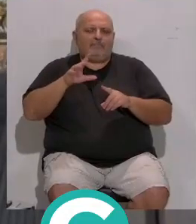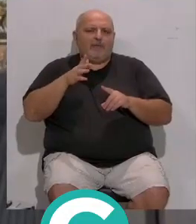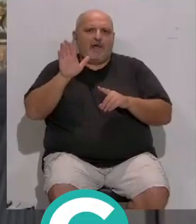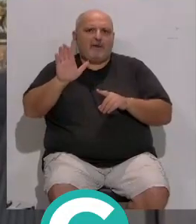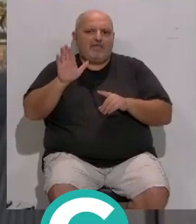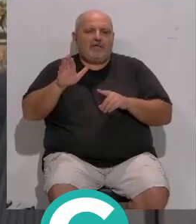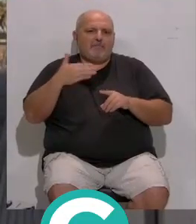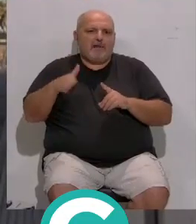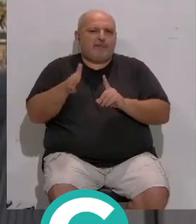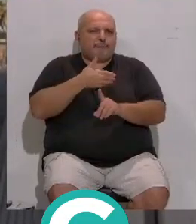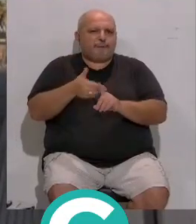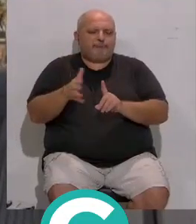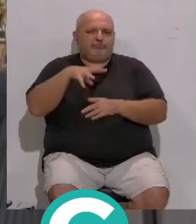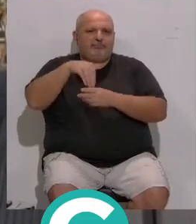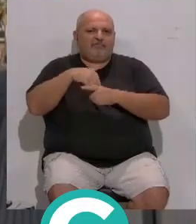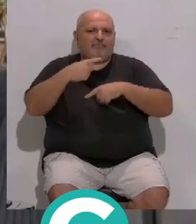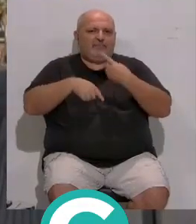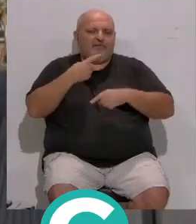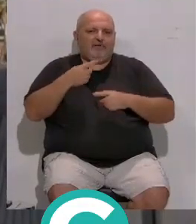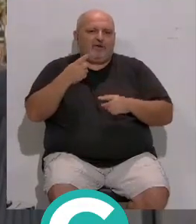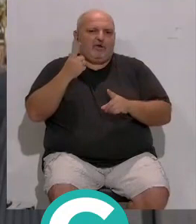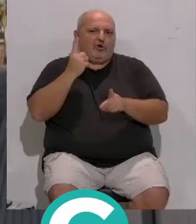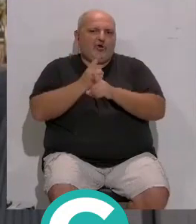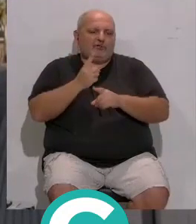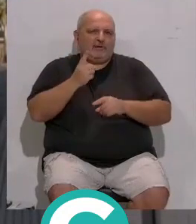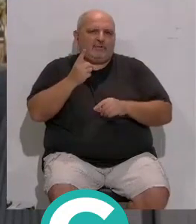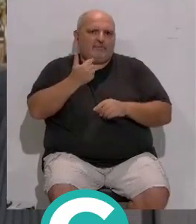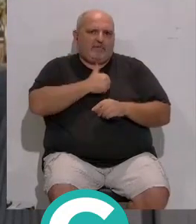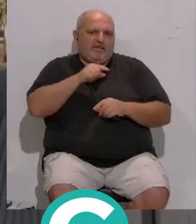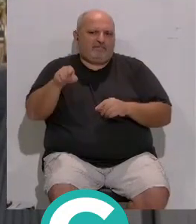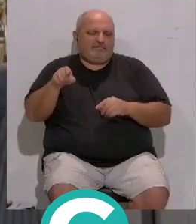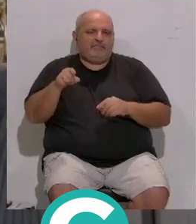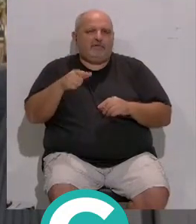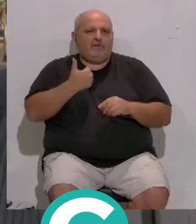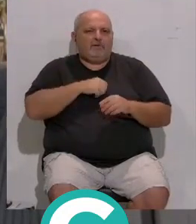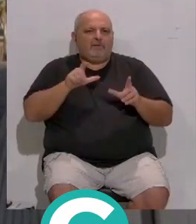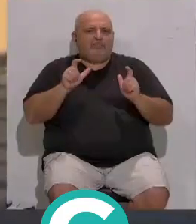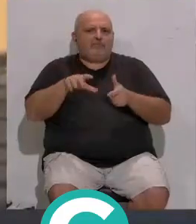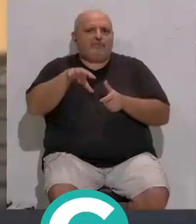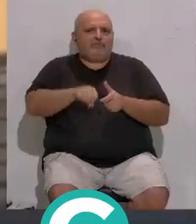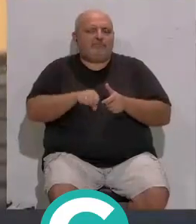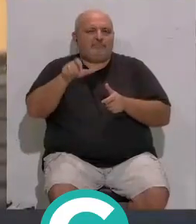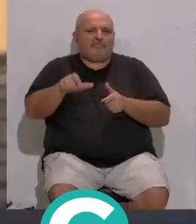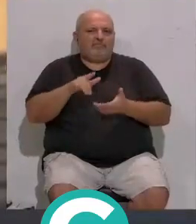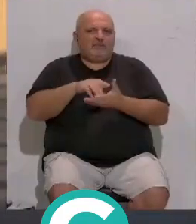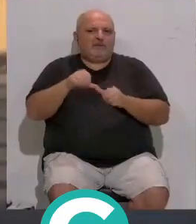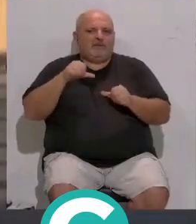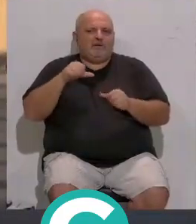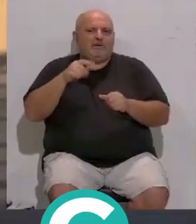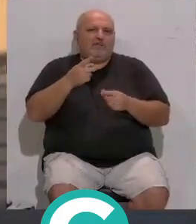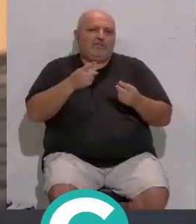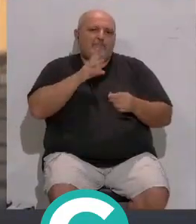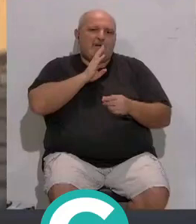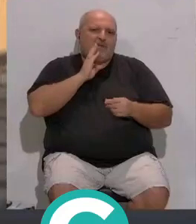amenazas... ...malos tratos en el ámbito familiar... ...y atentado contra la autoridad. La intervención policial se produjo después de que el detenido... ...hubiera agredido a su